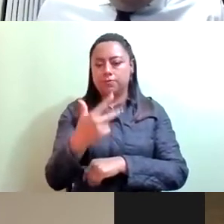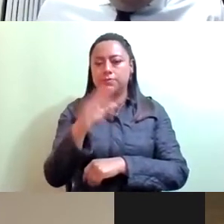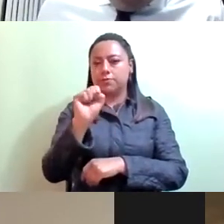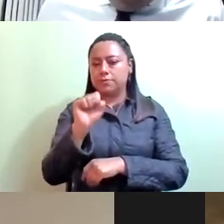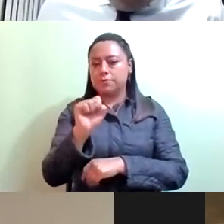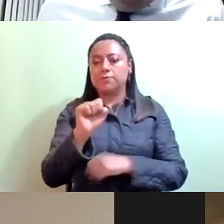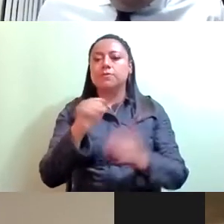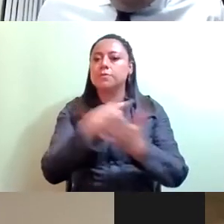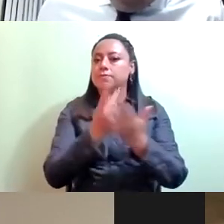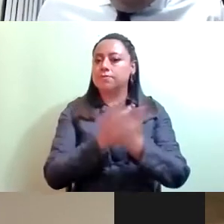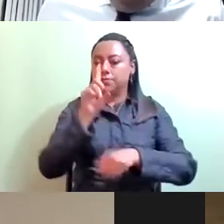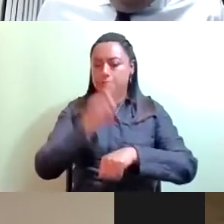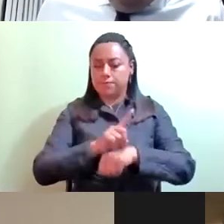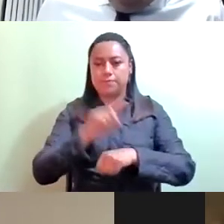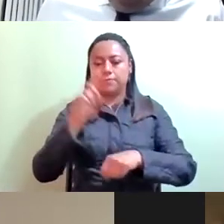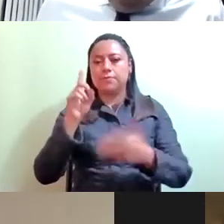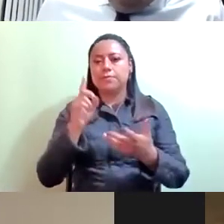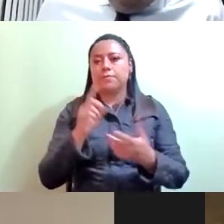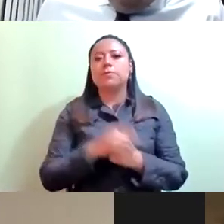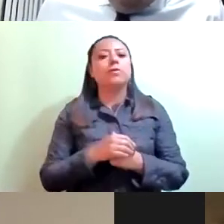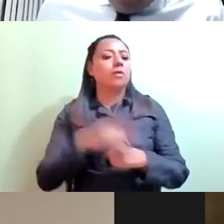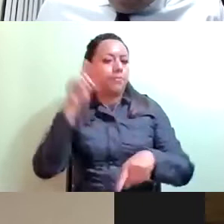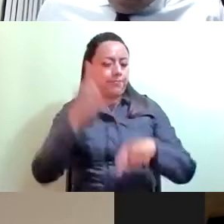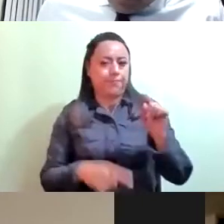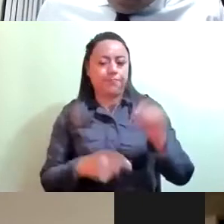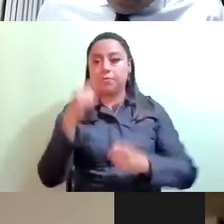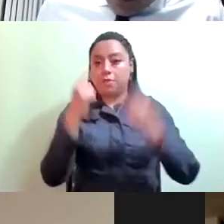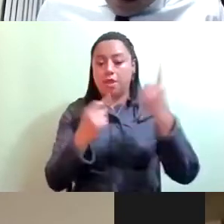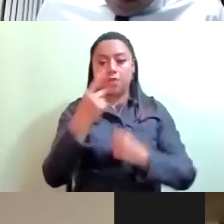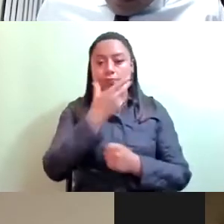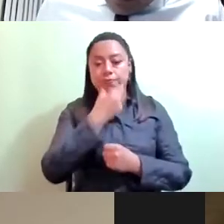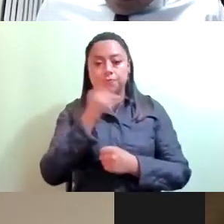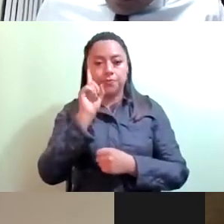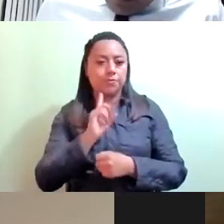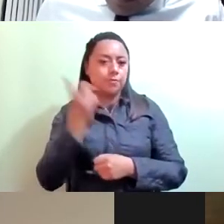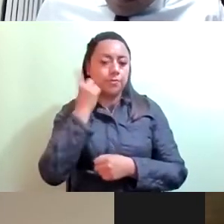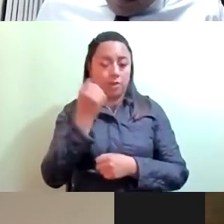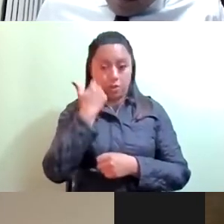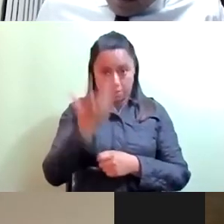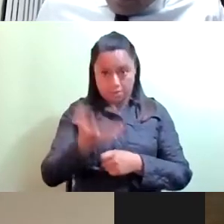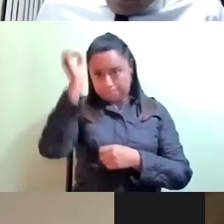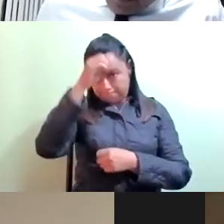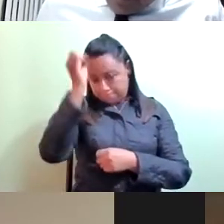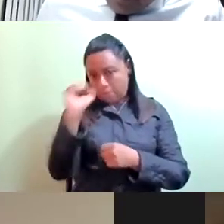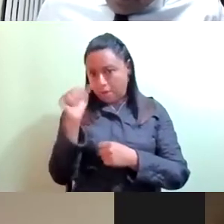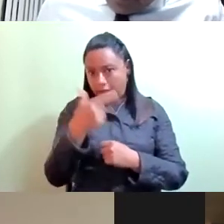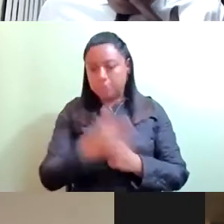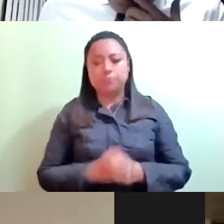proyecto de orden del día fueron retirados. ¿Alguna diputada o diputado desea hacer uso de la palabra?